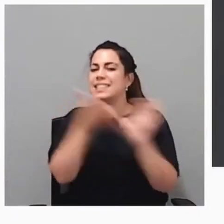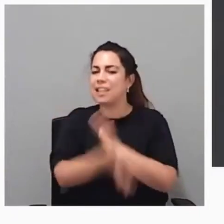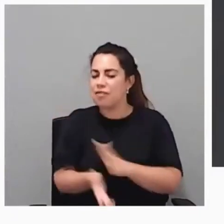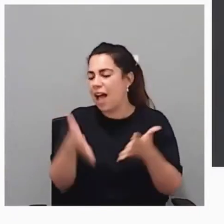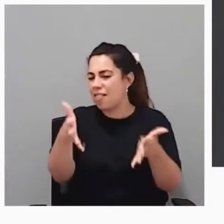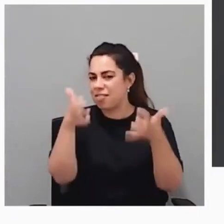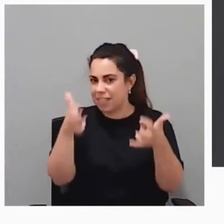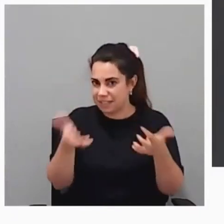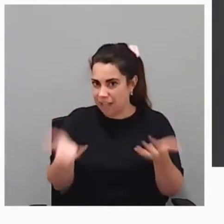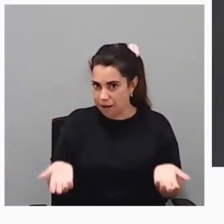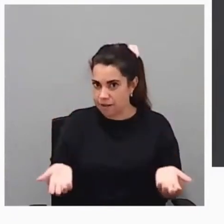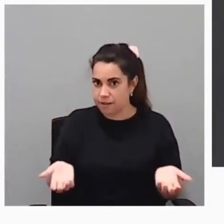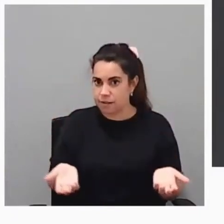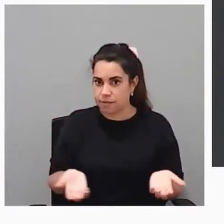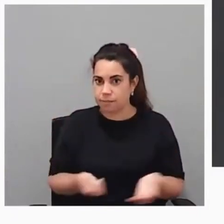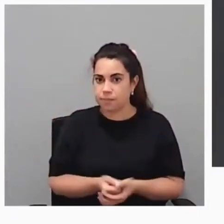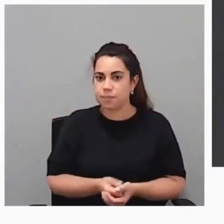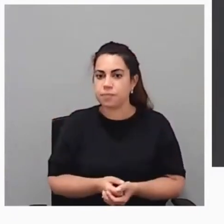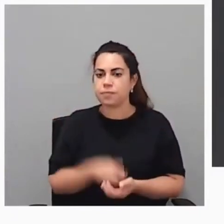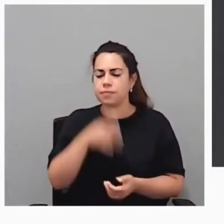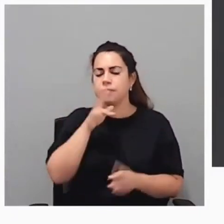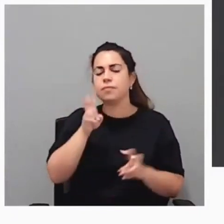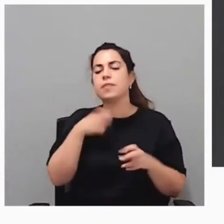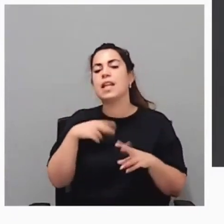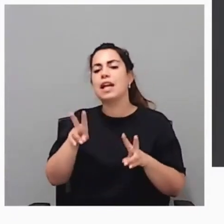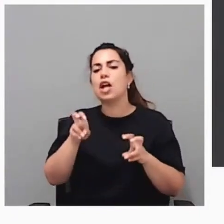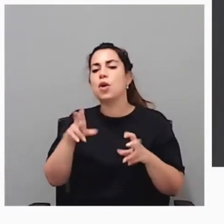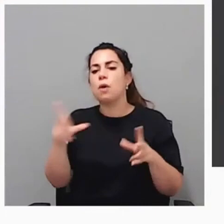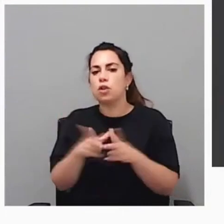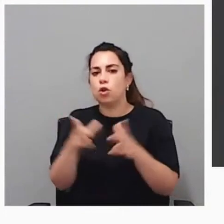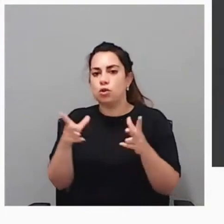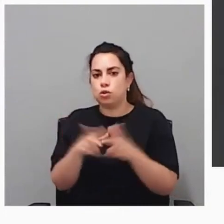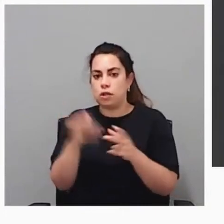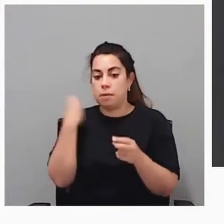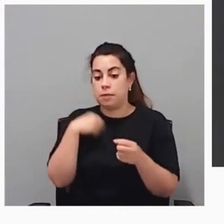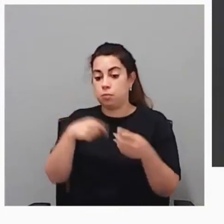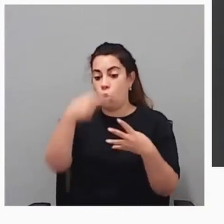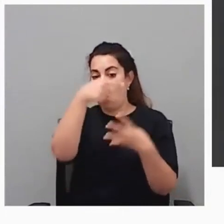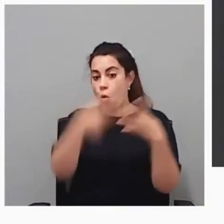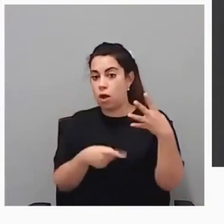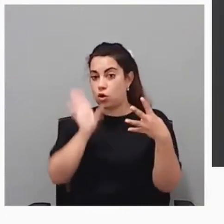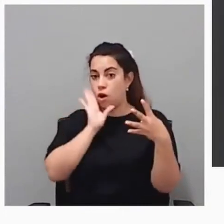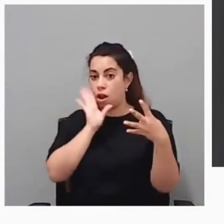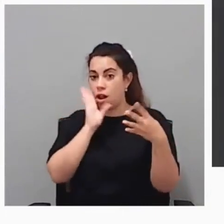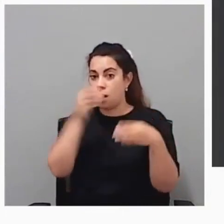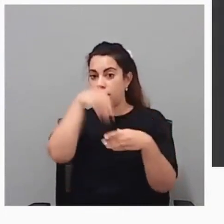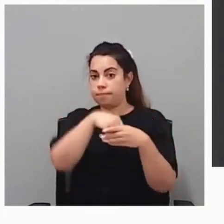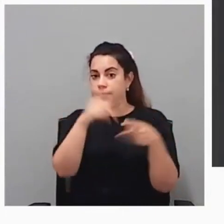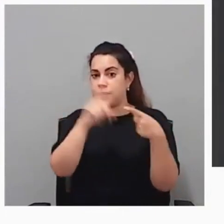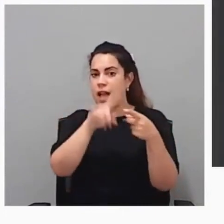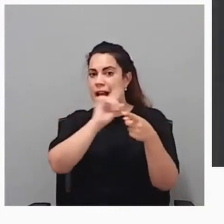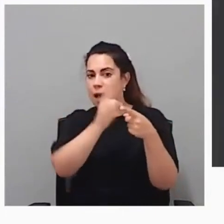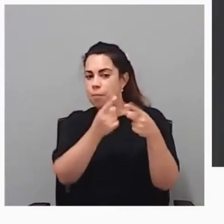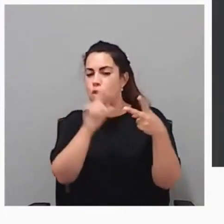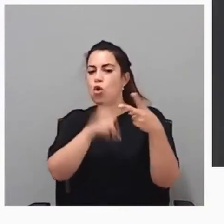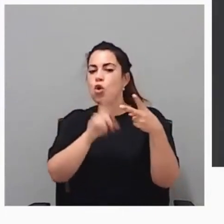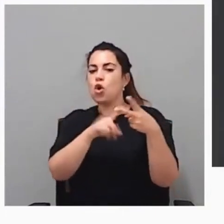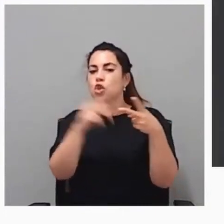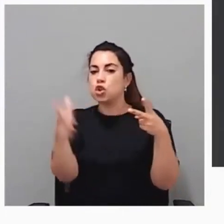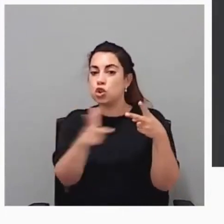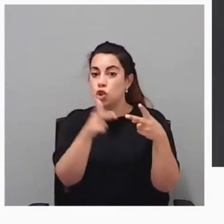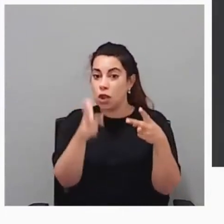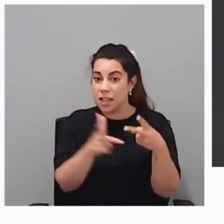lo hemos visto a través de la innovación social incluyendo esos cuatro elementos que haya un cambio que vaya a la sociedad que sea desde el